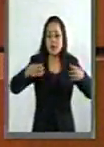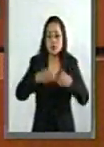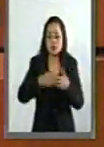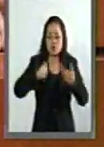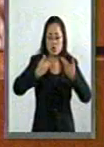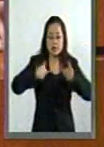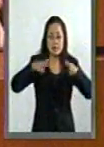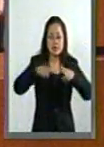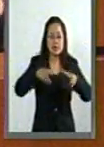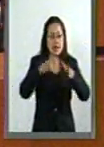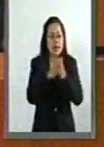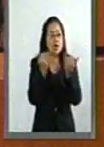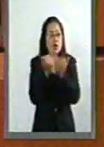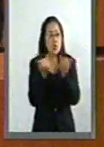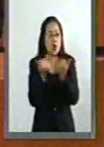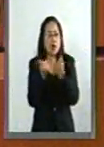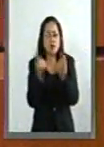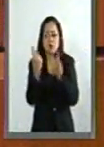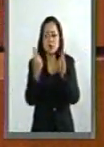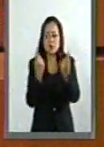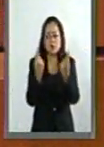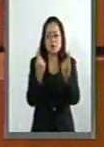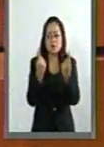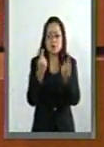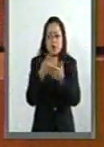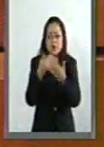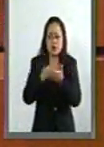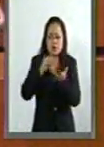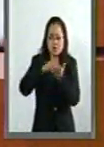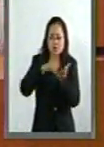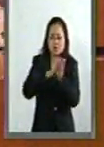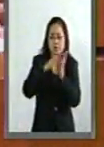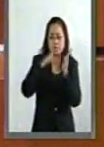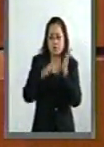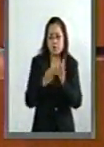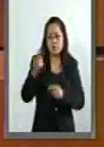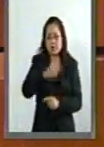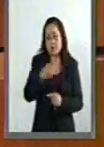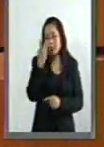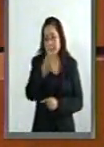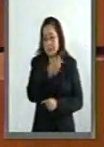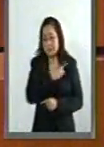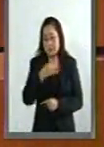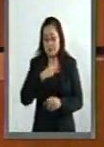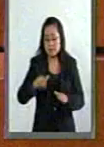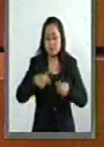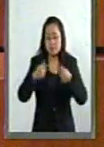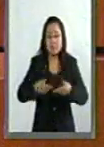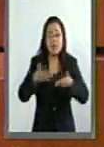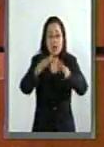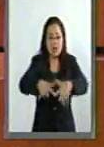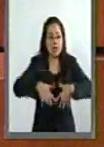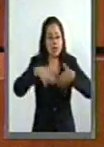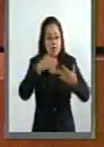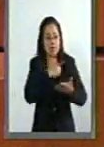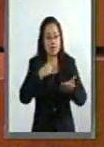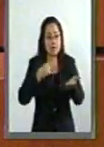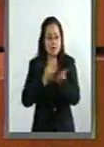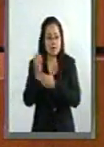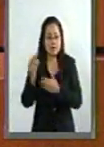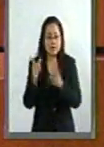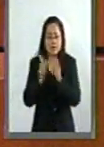ha quedado empatado, de tal manera que ahora es facultad, como lo establece el reglamento, de que esta Asamblea así lo determine.